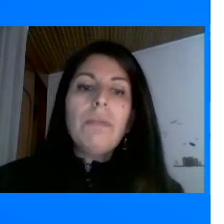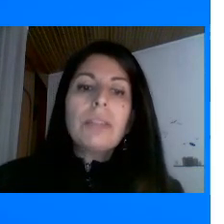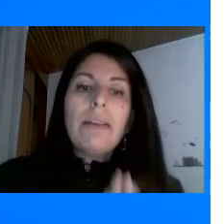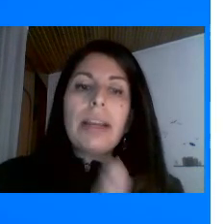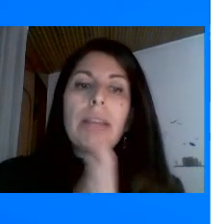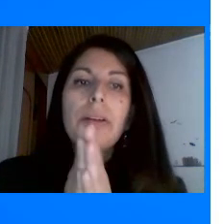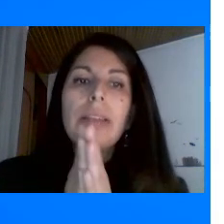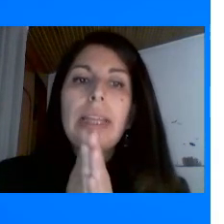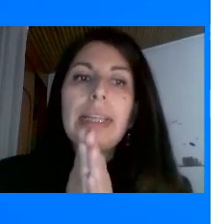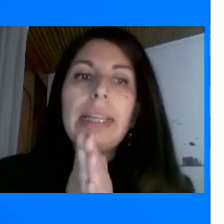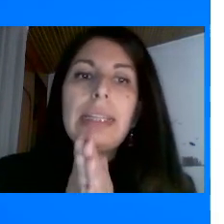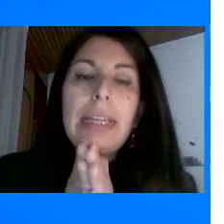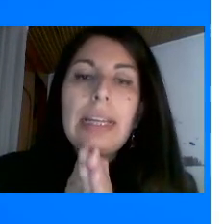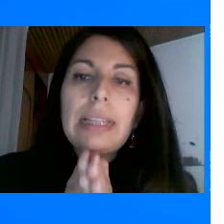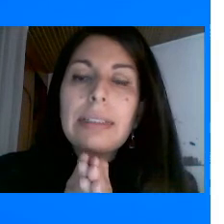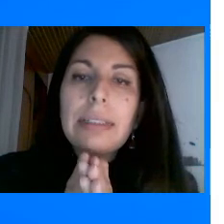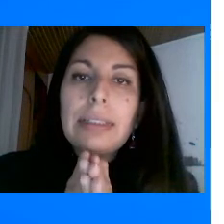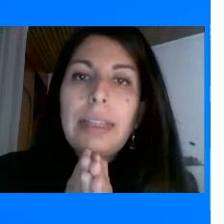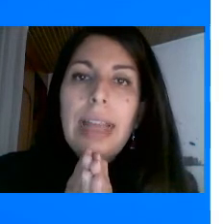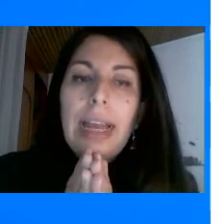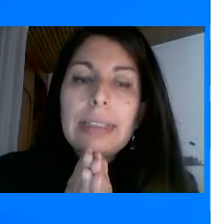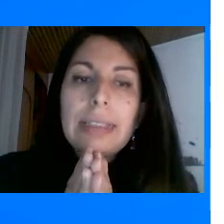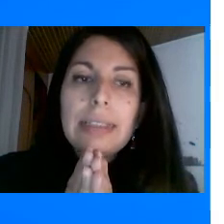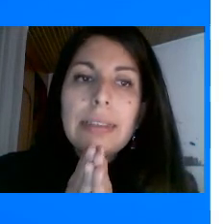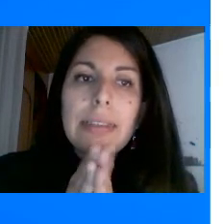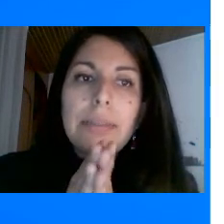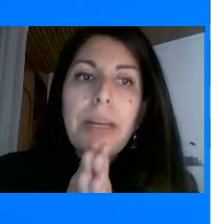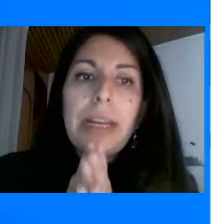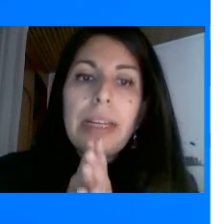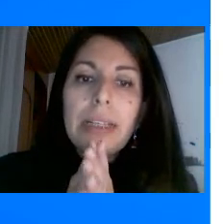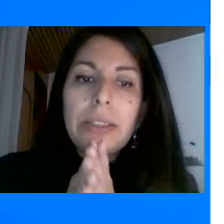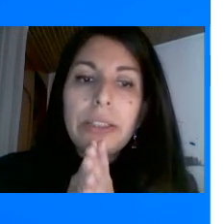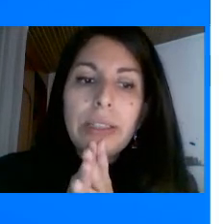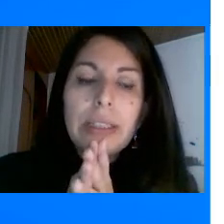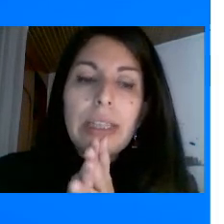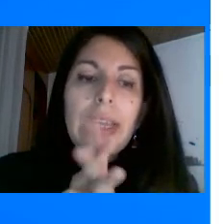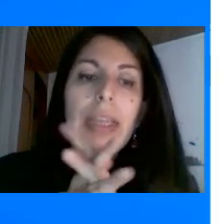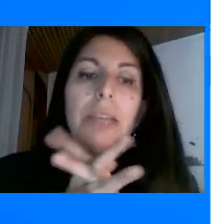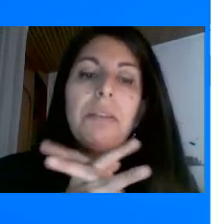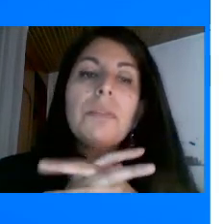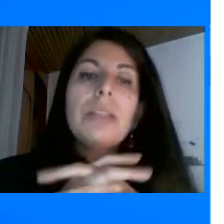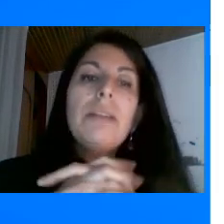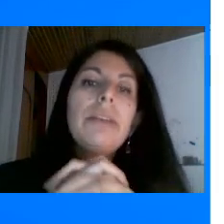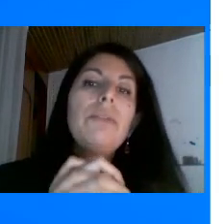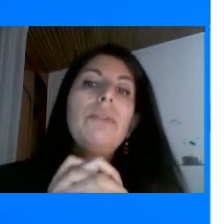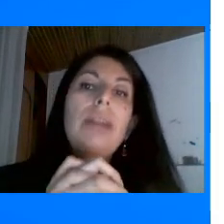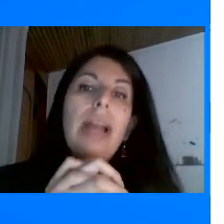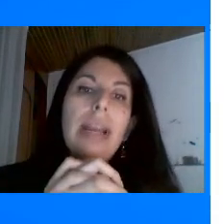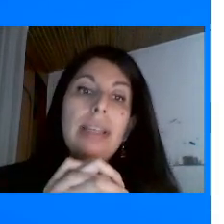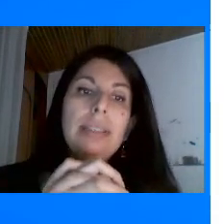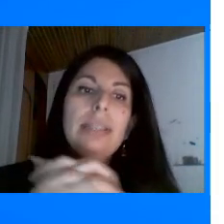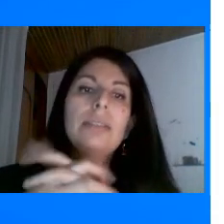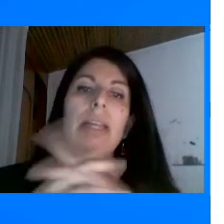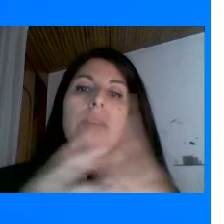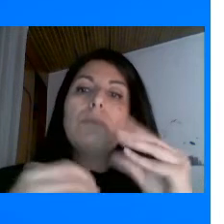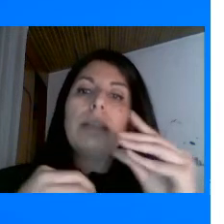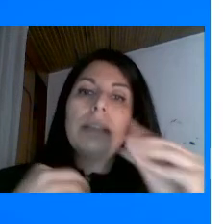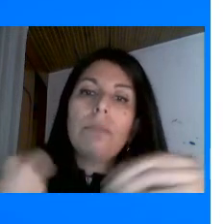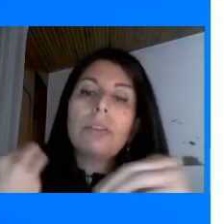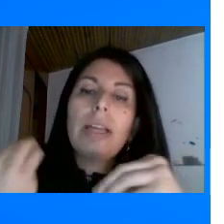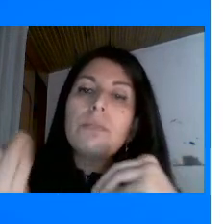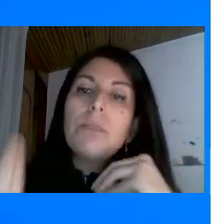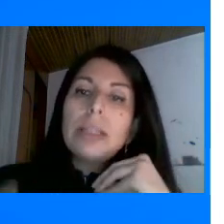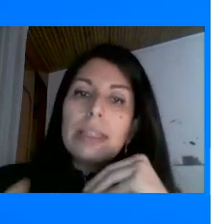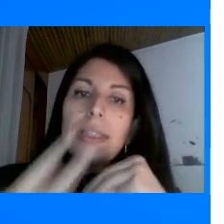Vamos a ver La importancia Que tienen Las peregrinaciones Y vamos a ver Un lugar Que si Ya nos